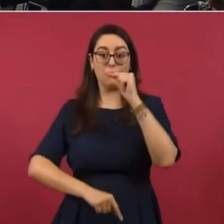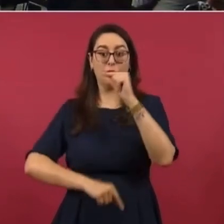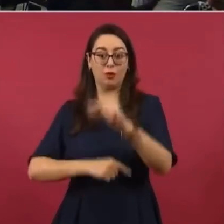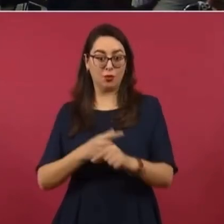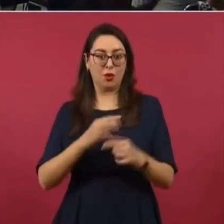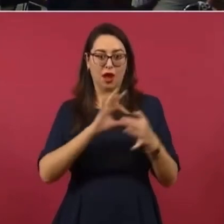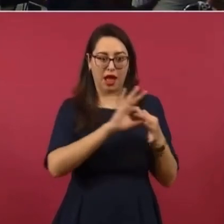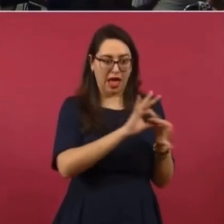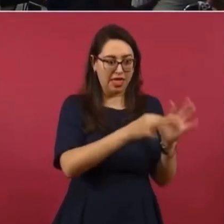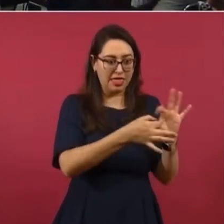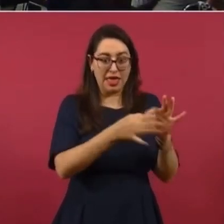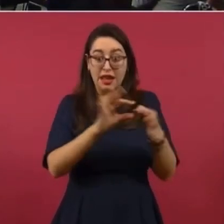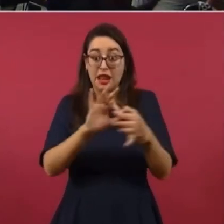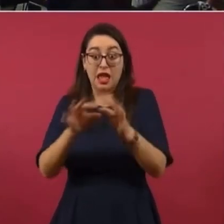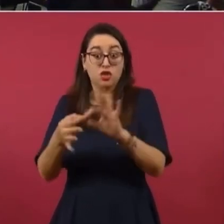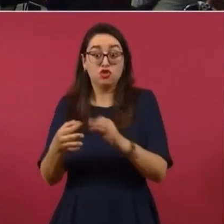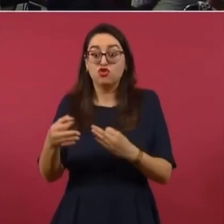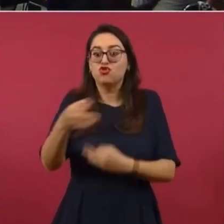claro,